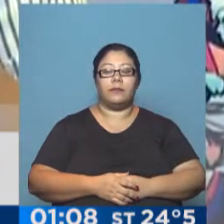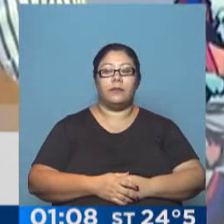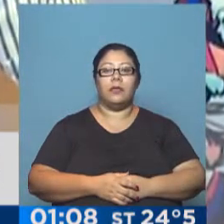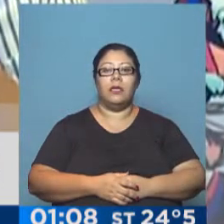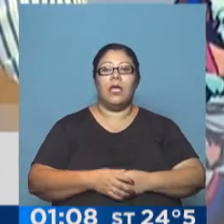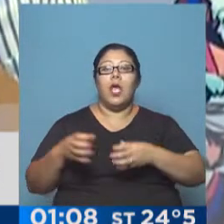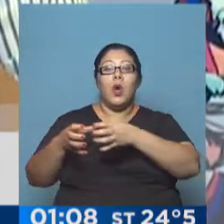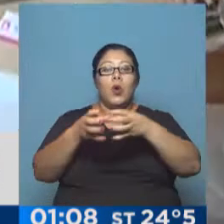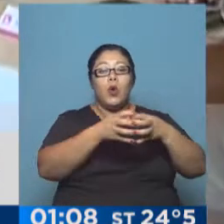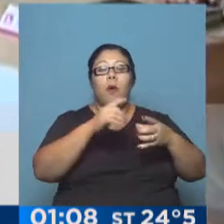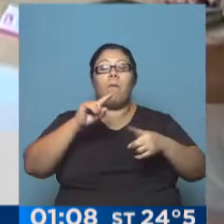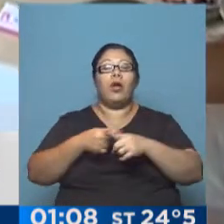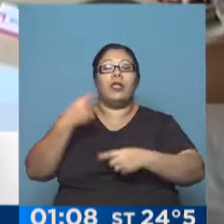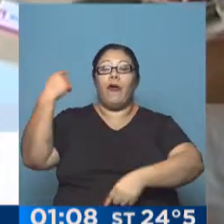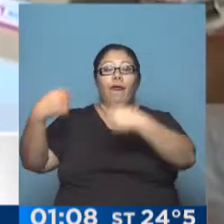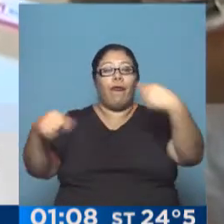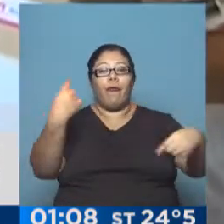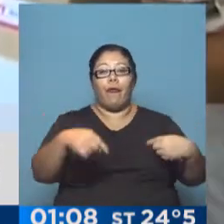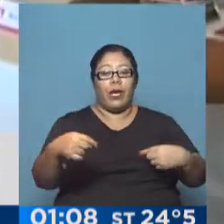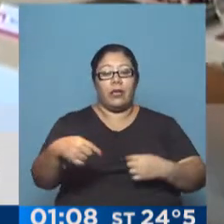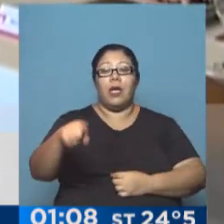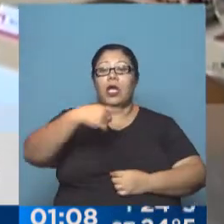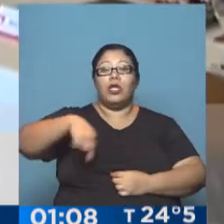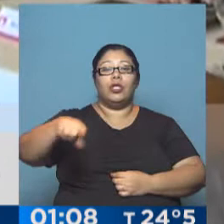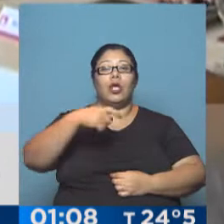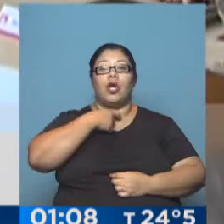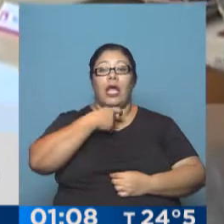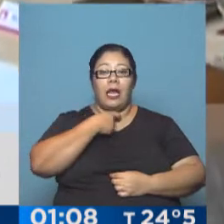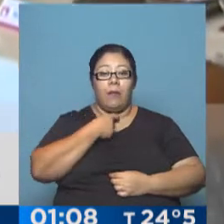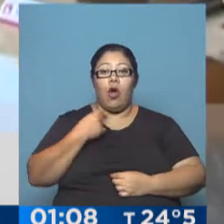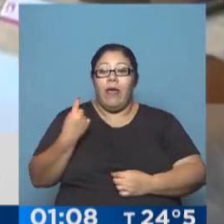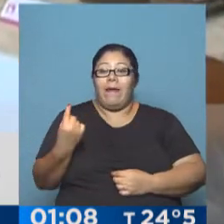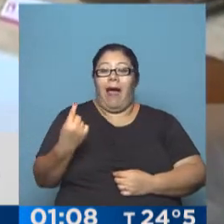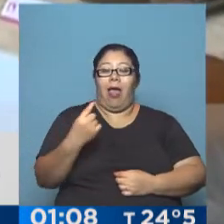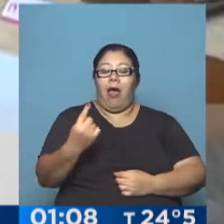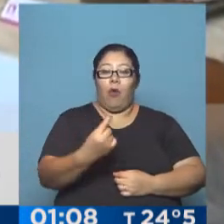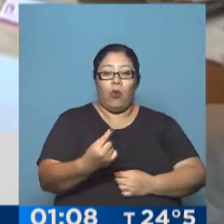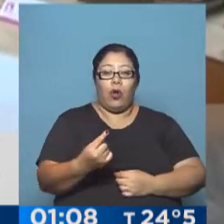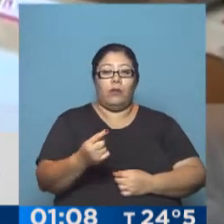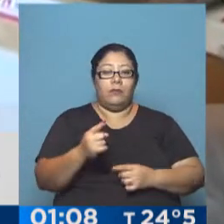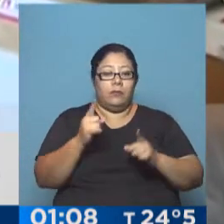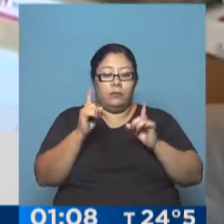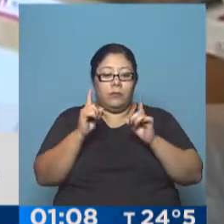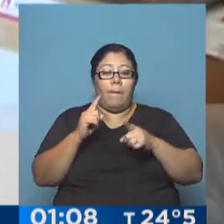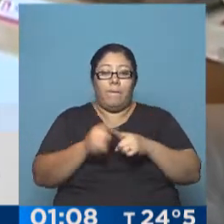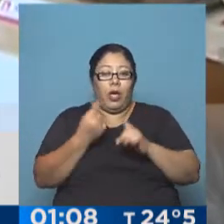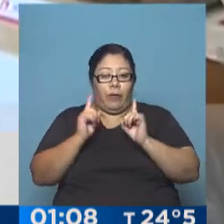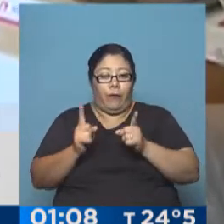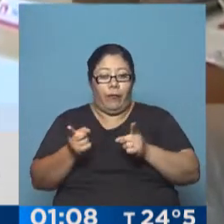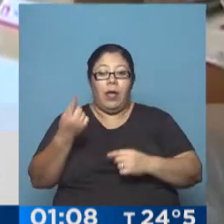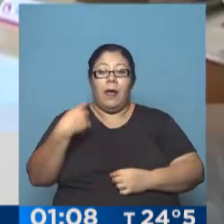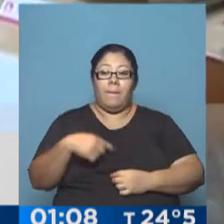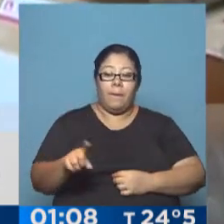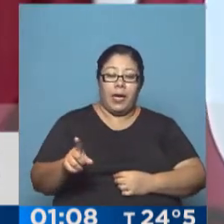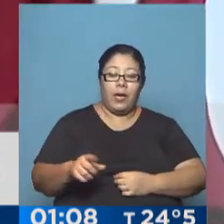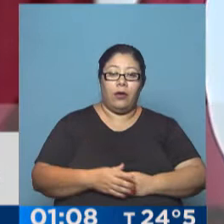políticos distintos, que no aspiramos a perder nuestra identidad ni nuestra individualidad, pero esto no tiene que ser óbvice